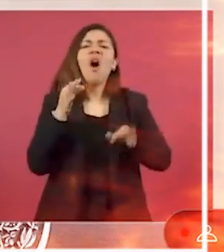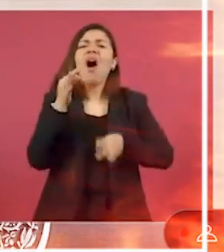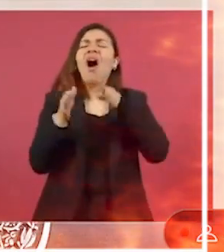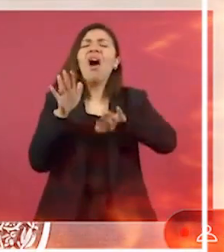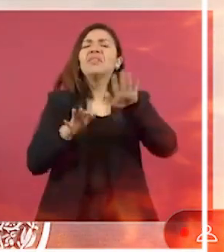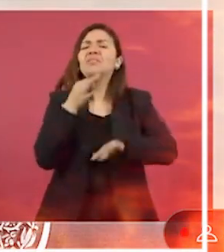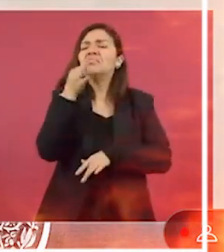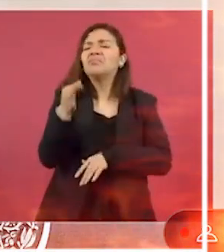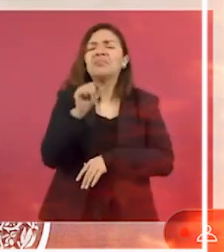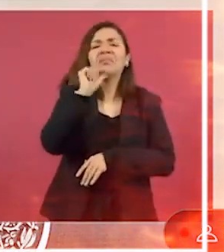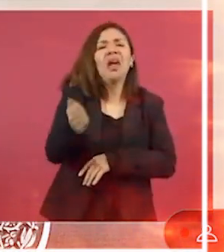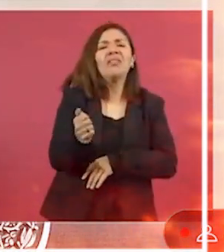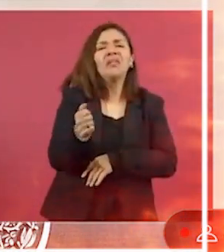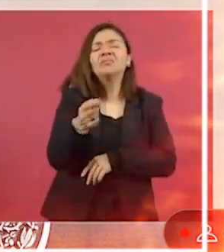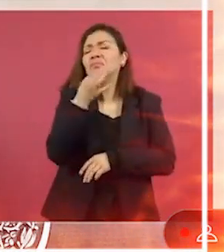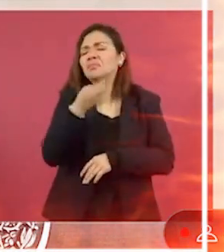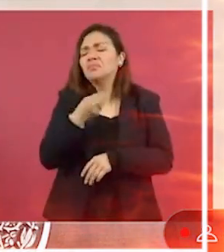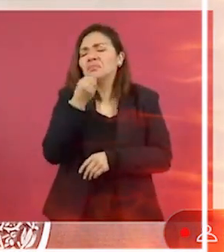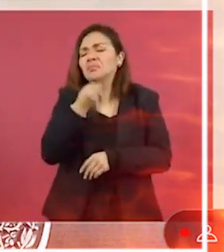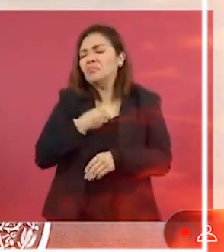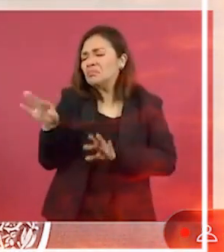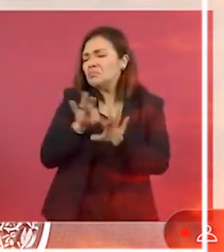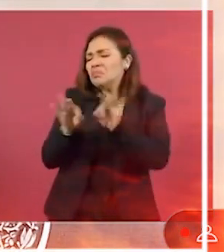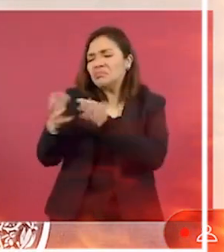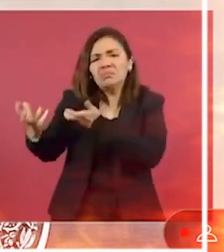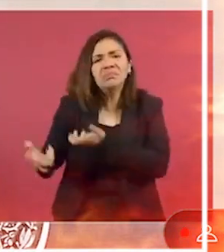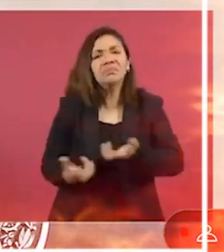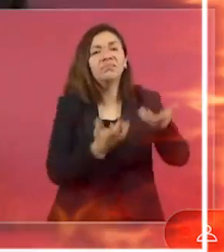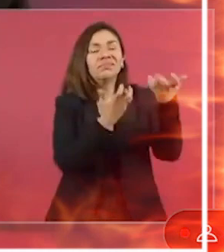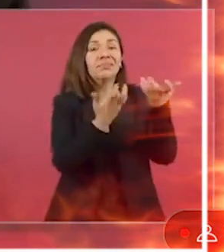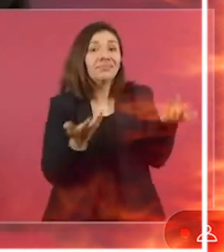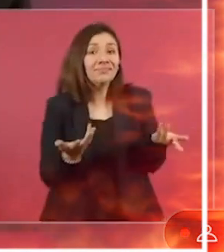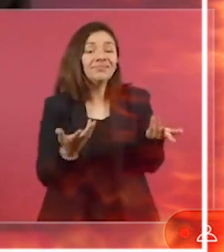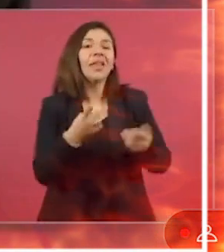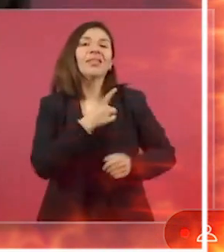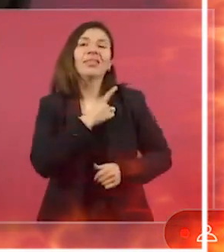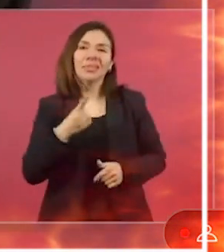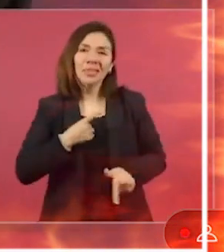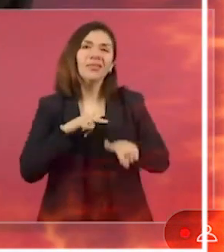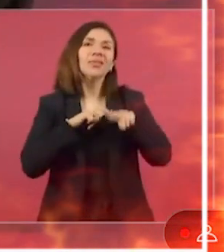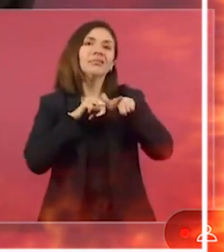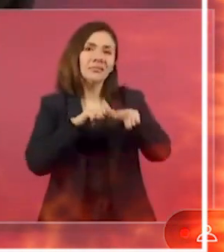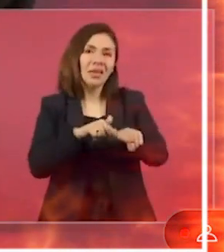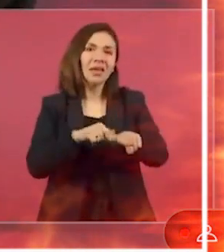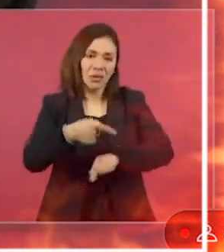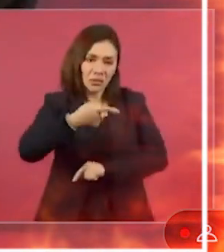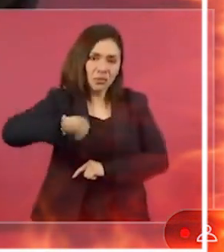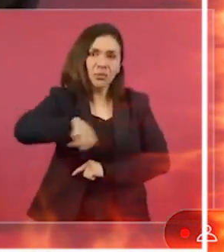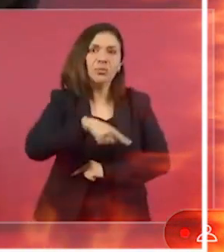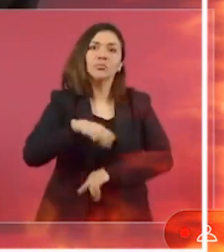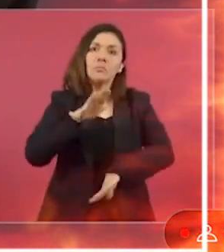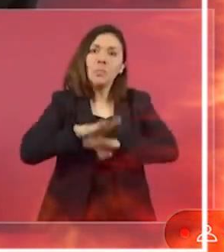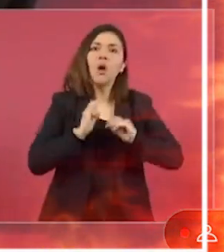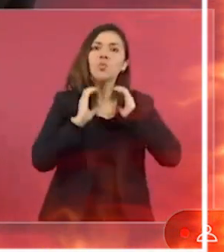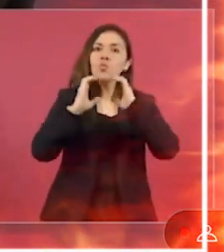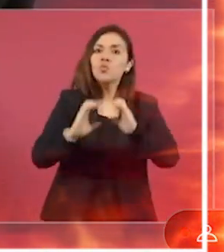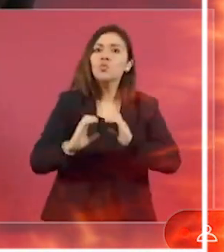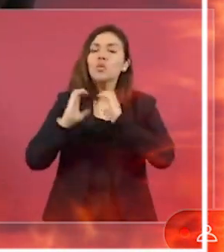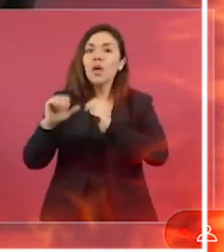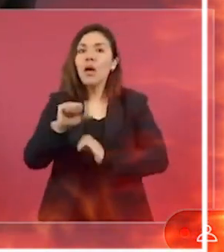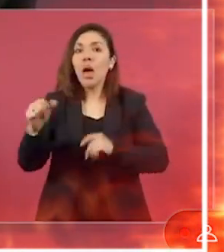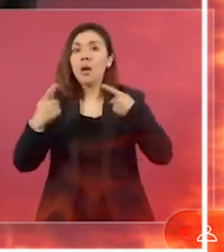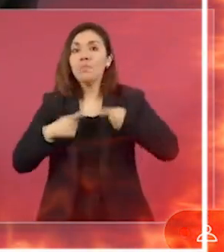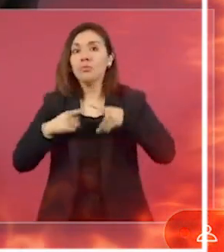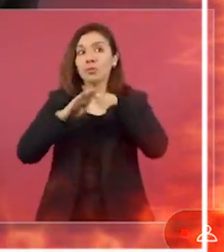por las corporaciones de seguridad de méxico es una barbaridad lo que pasa con estos sucesos de migración